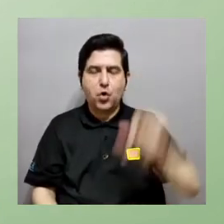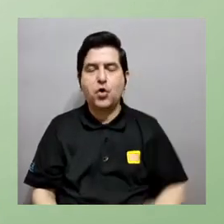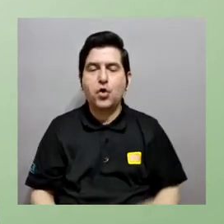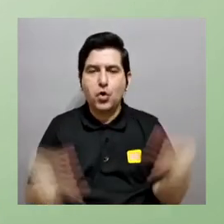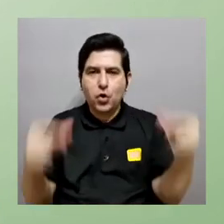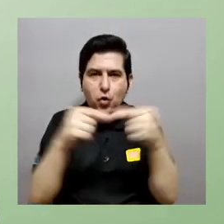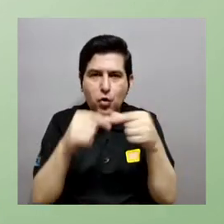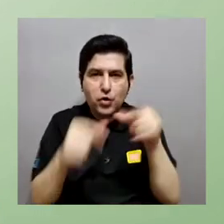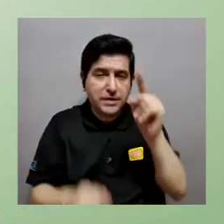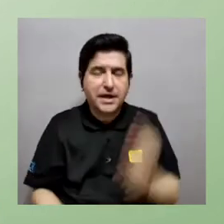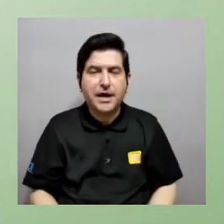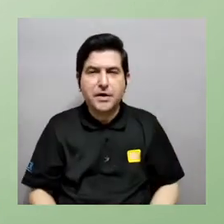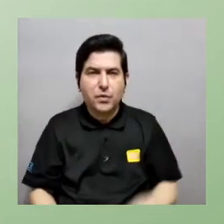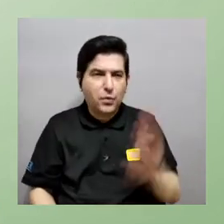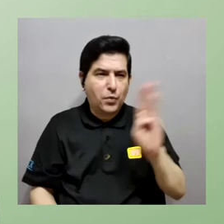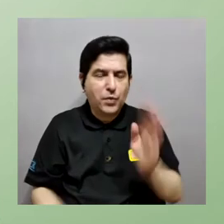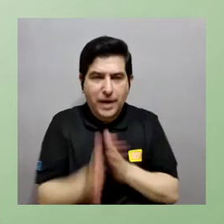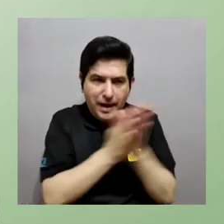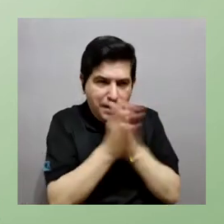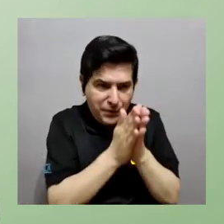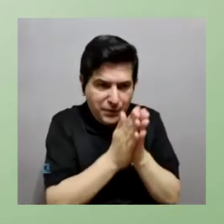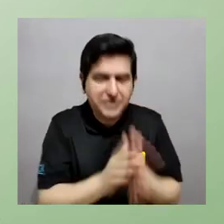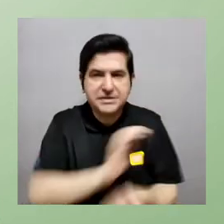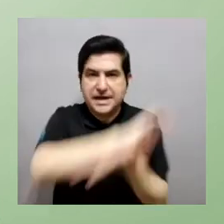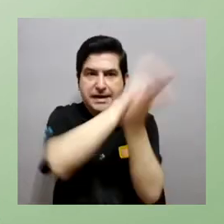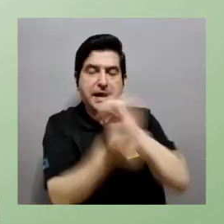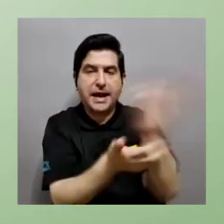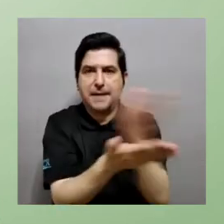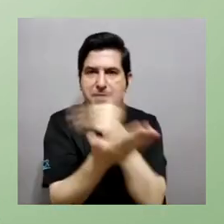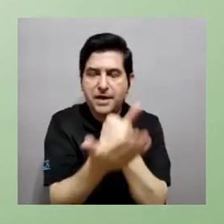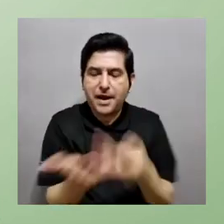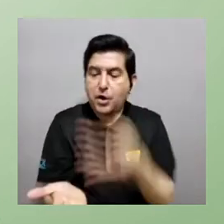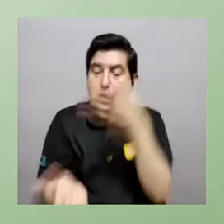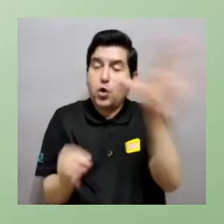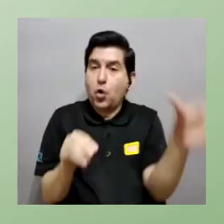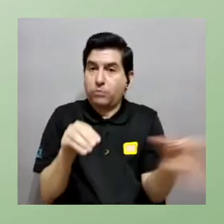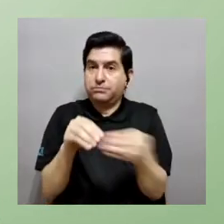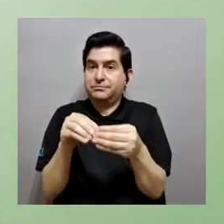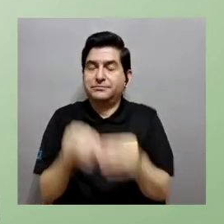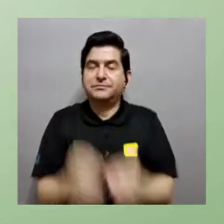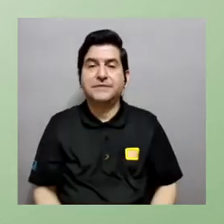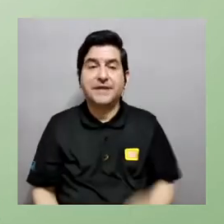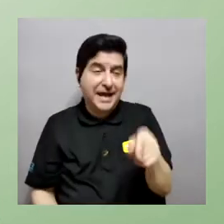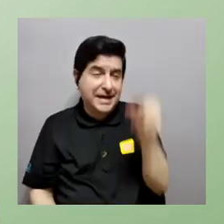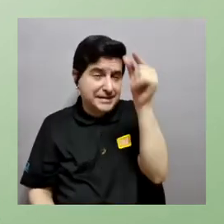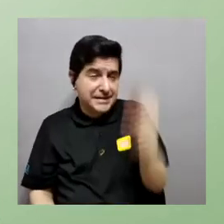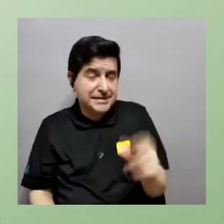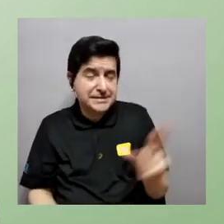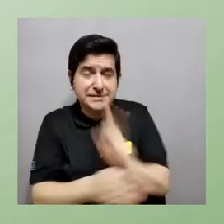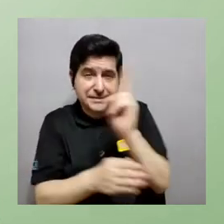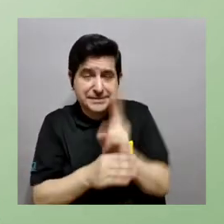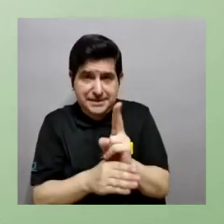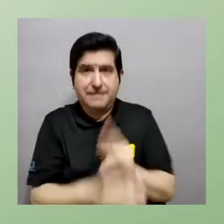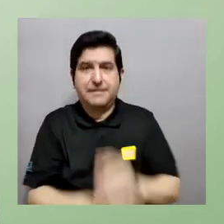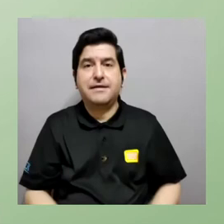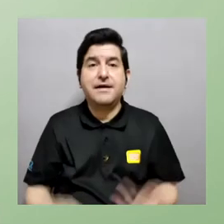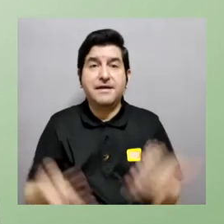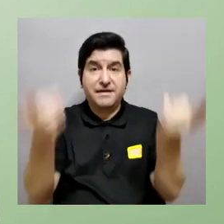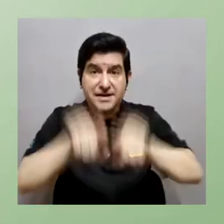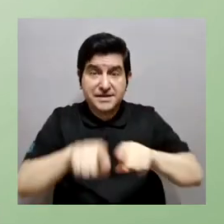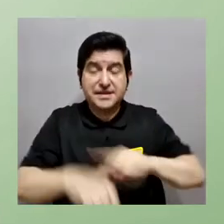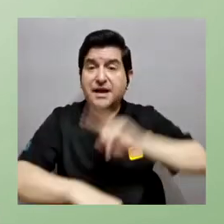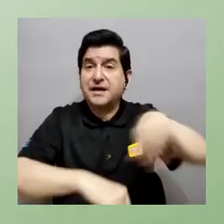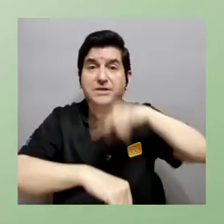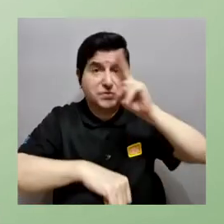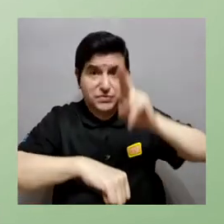mencioné al final del glicerol que queremos agarrar el glicerol conectar un microorganismo para que agarre el glicerol y lo transforme en algo de valor agregado